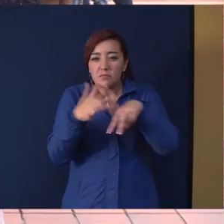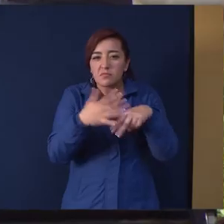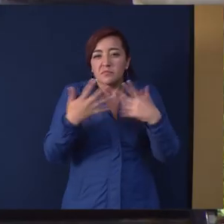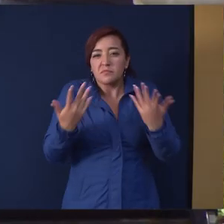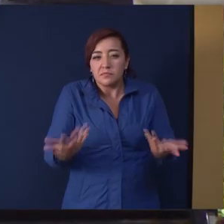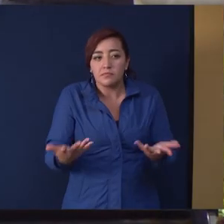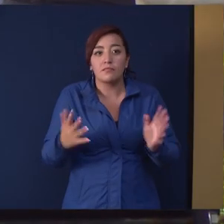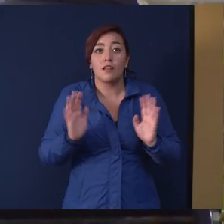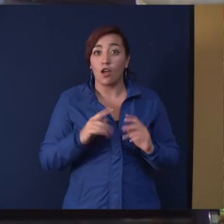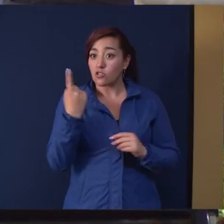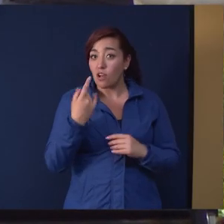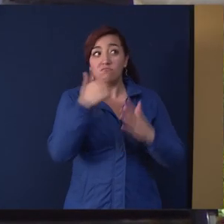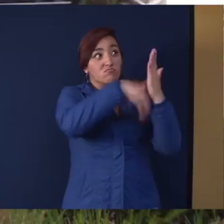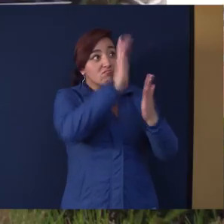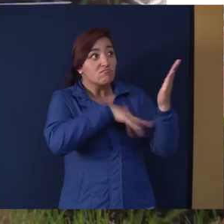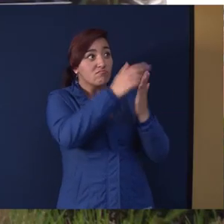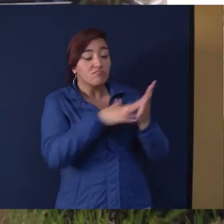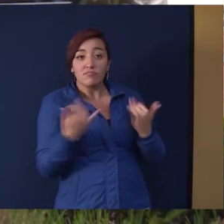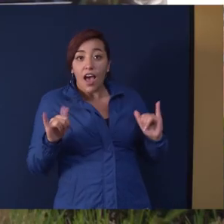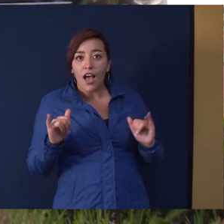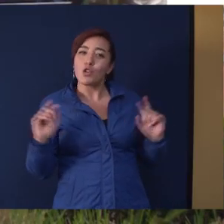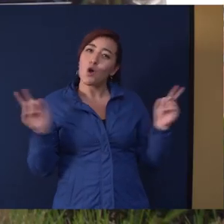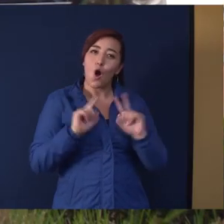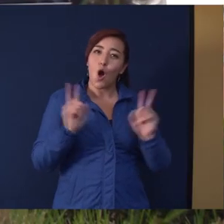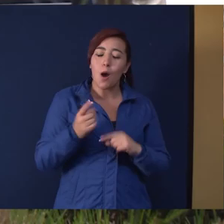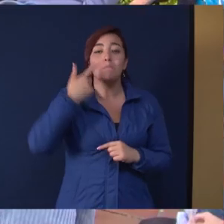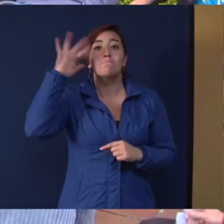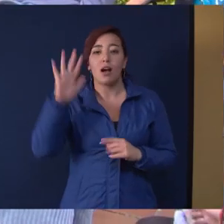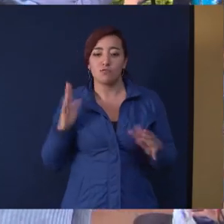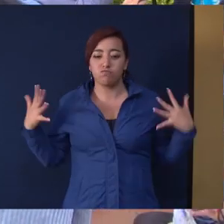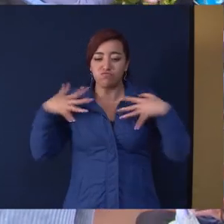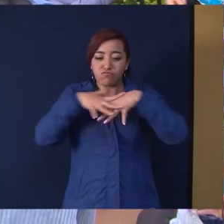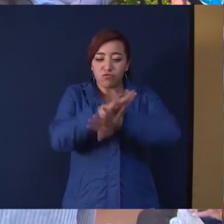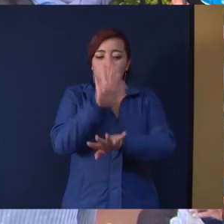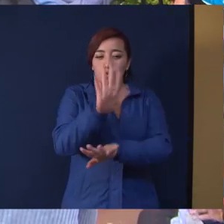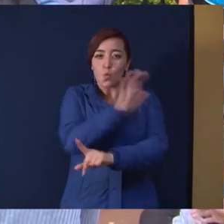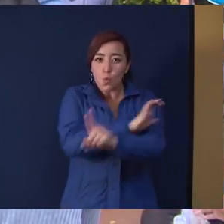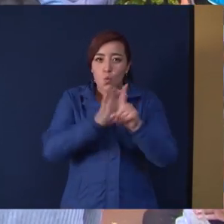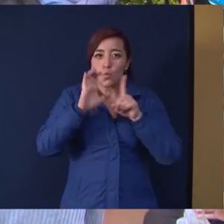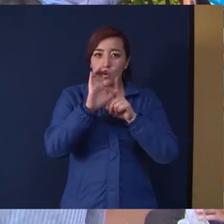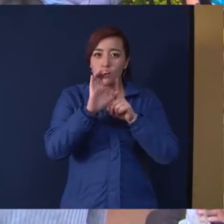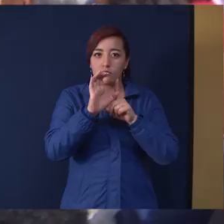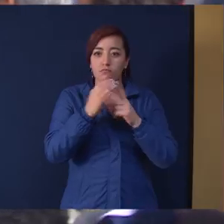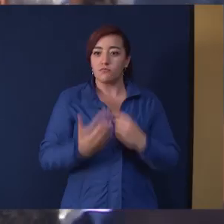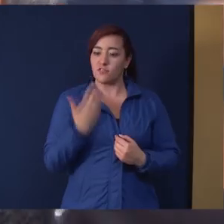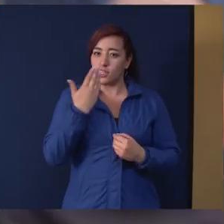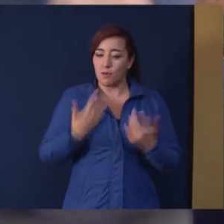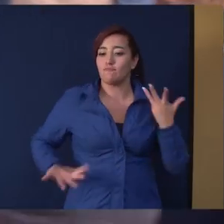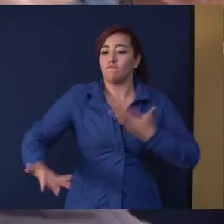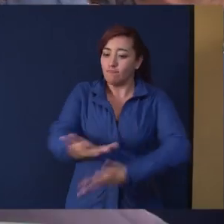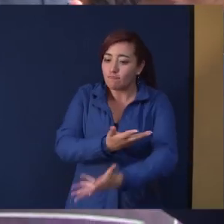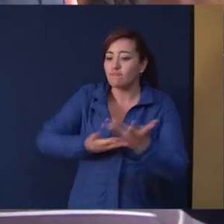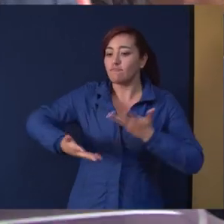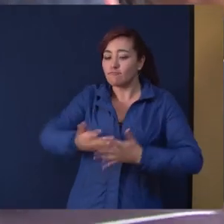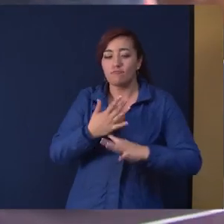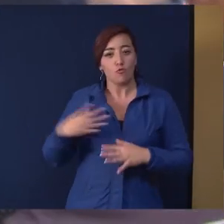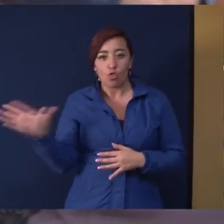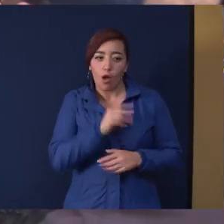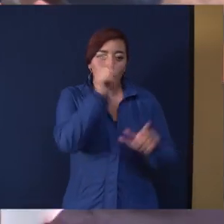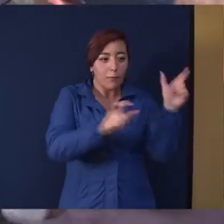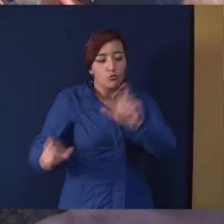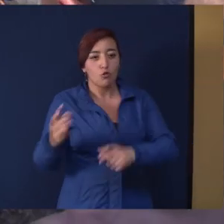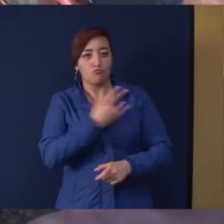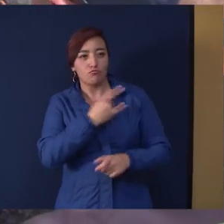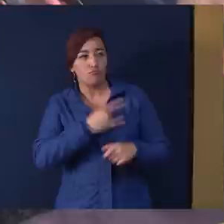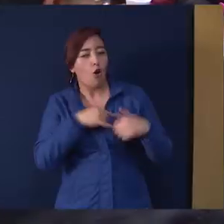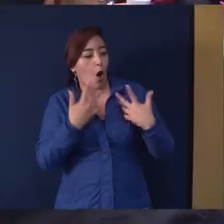jornada de pintura de la universidad sino precisamente una intervención cultural que permita integrar a la comunidad universitaria